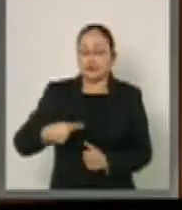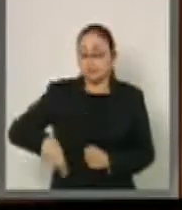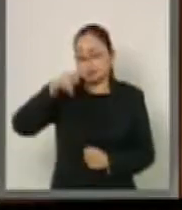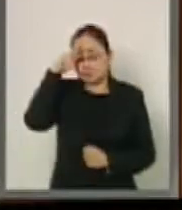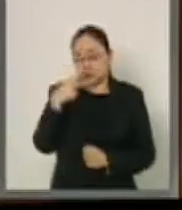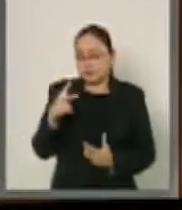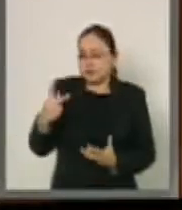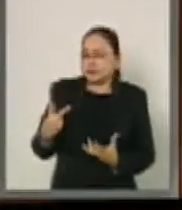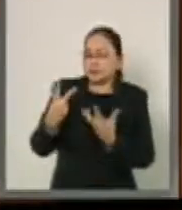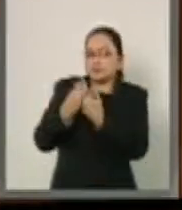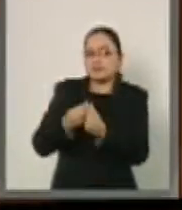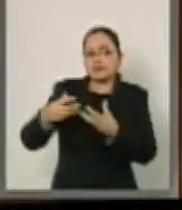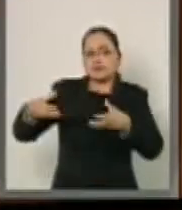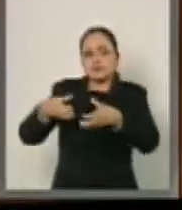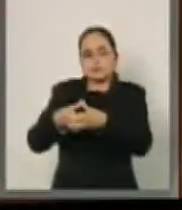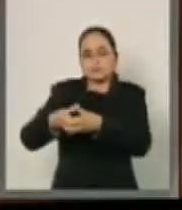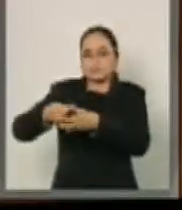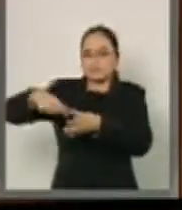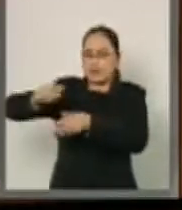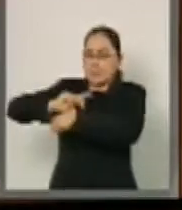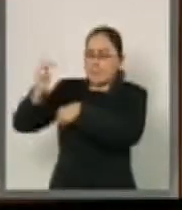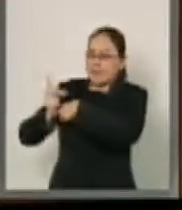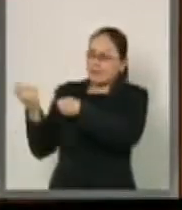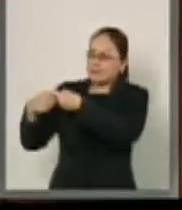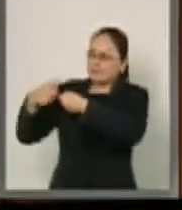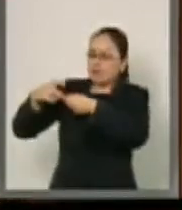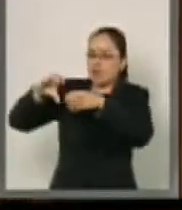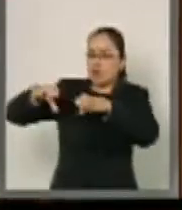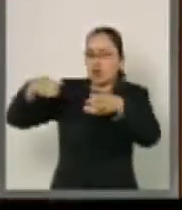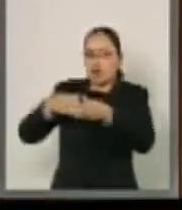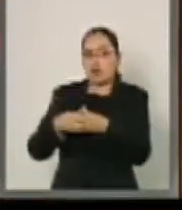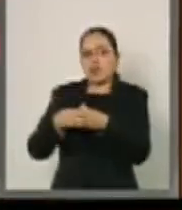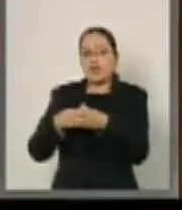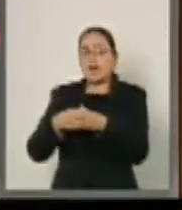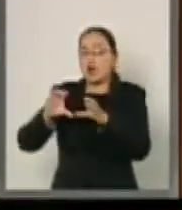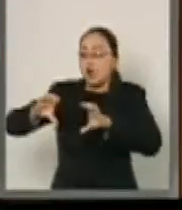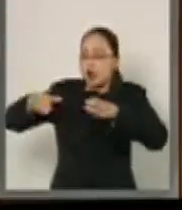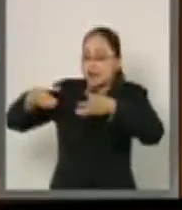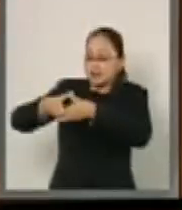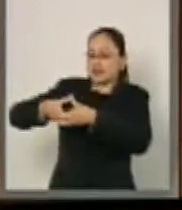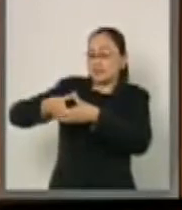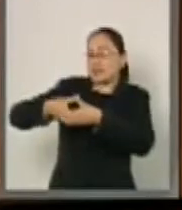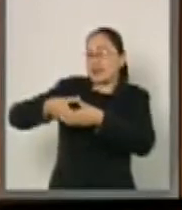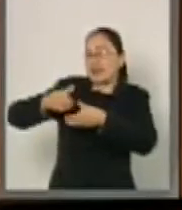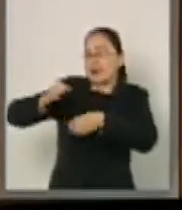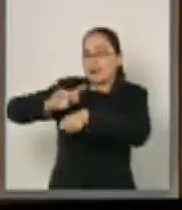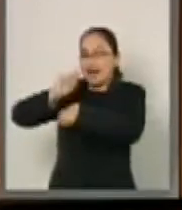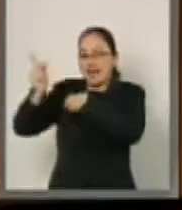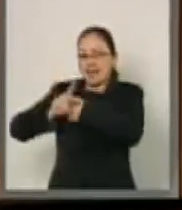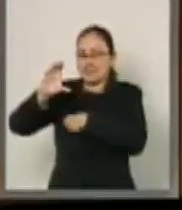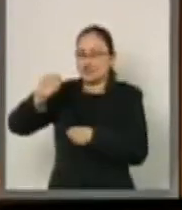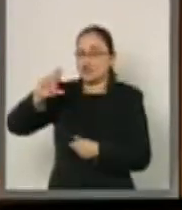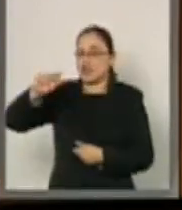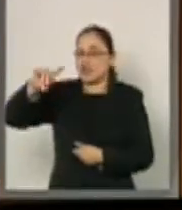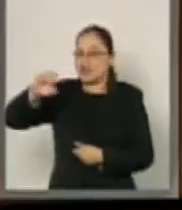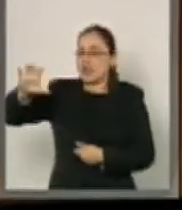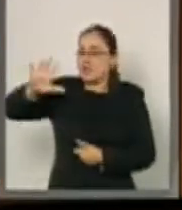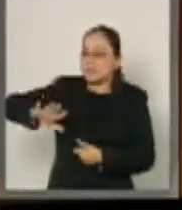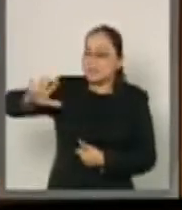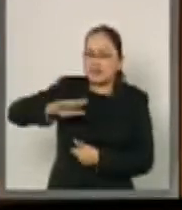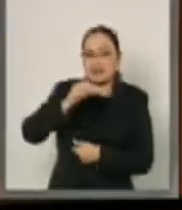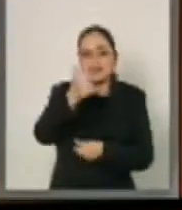que integran la organización de los estados del Caribe Oriental, seis estados